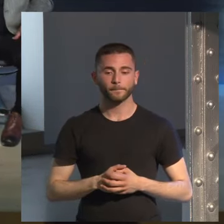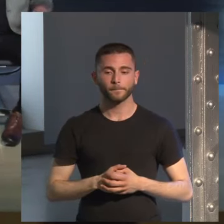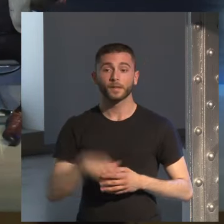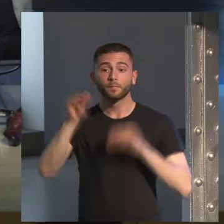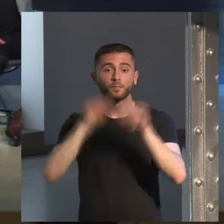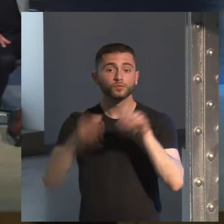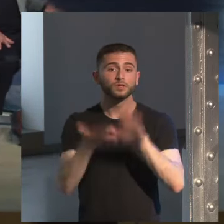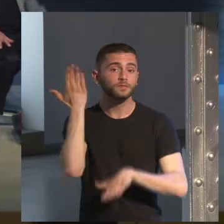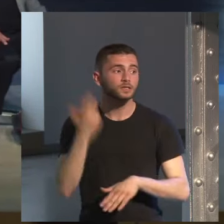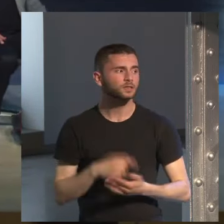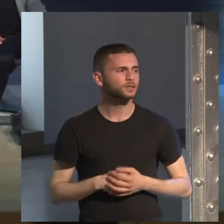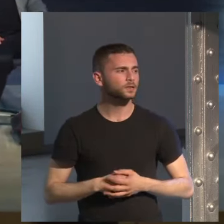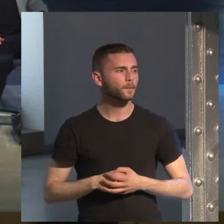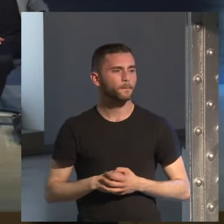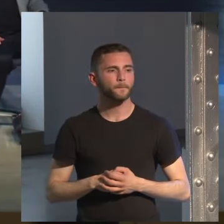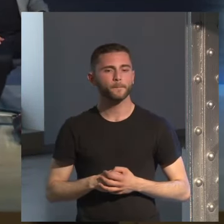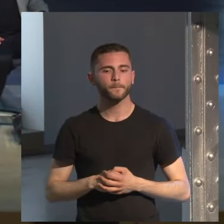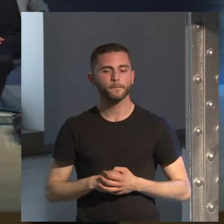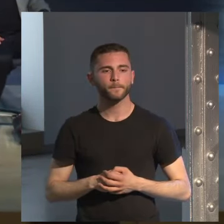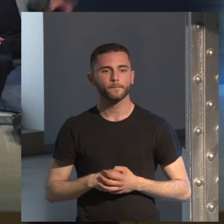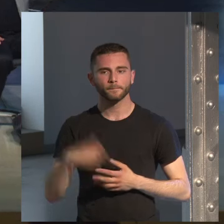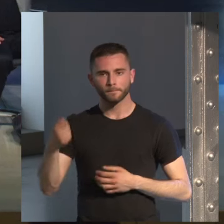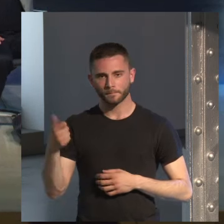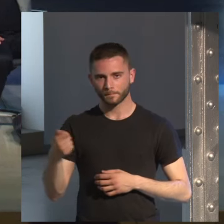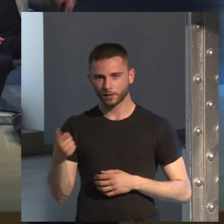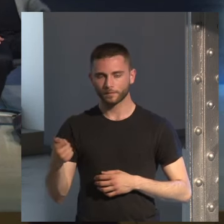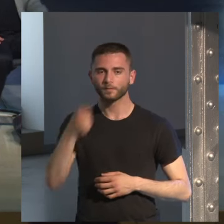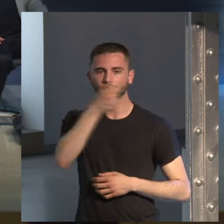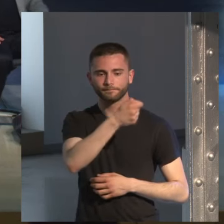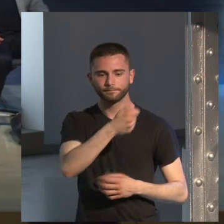allí a ver que ahora le acercan el micrófono